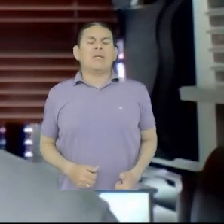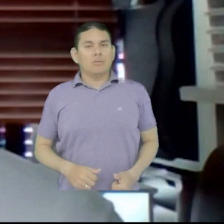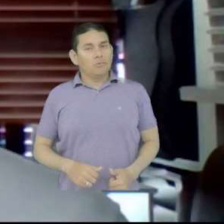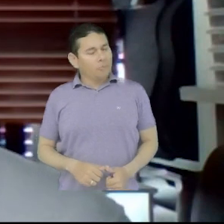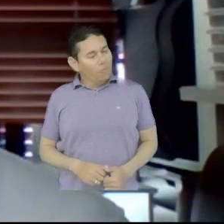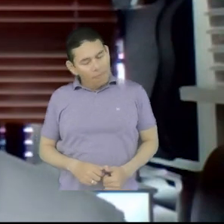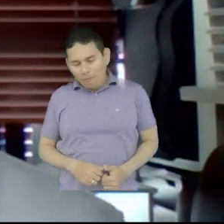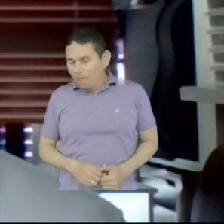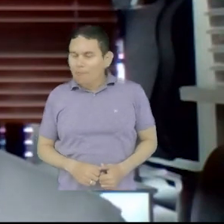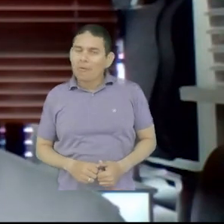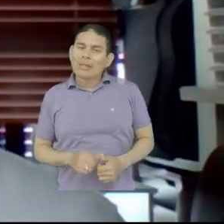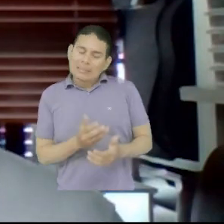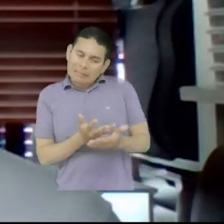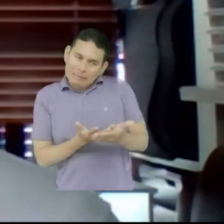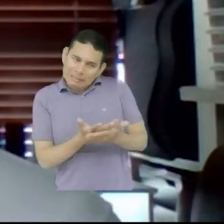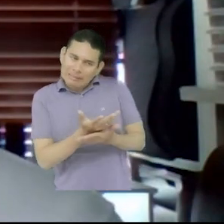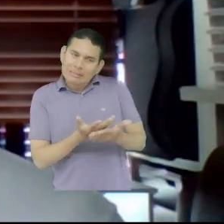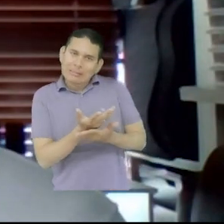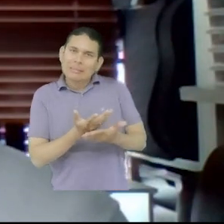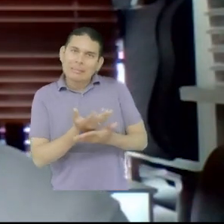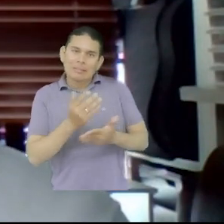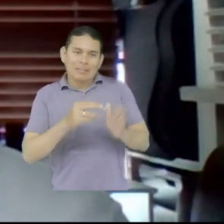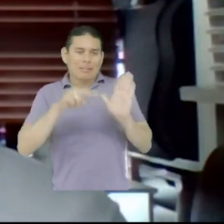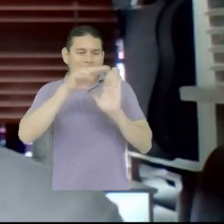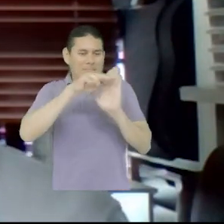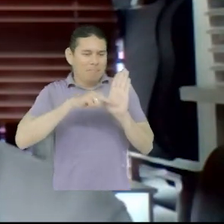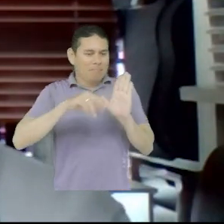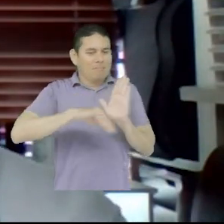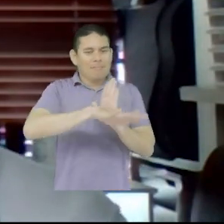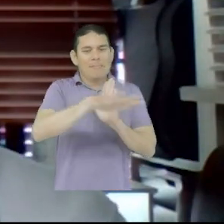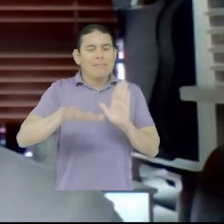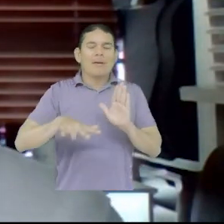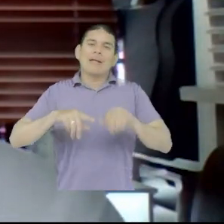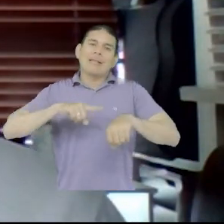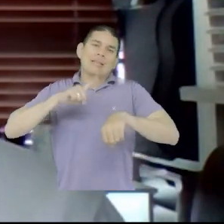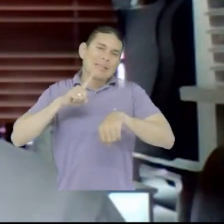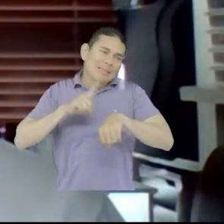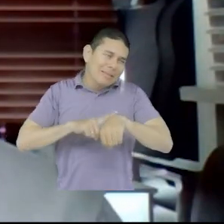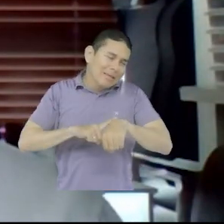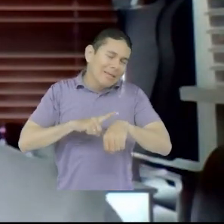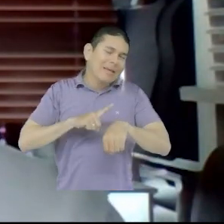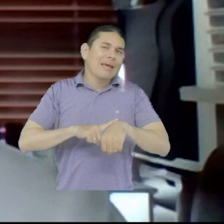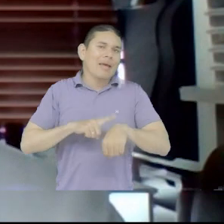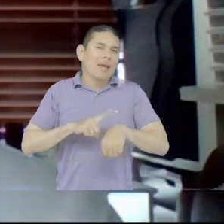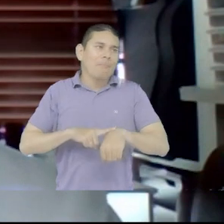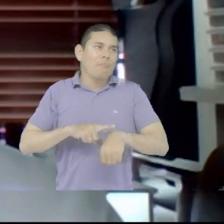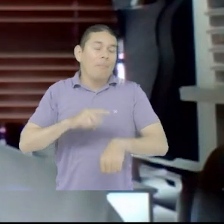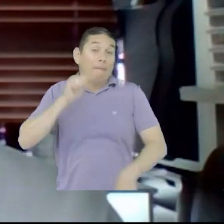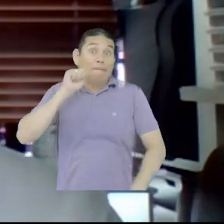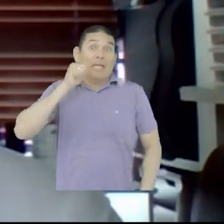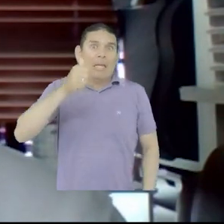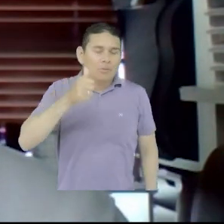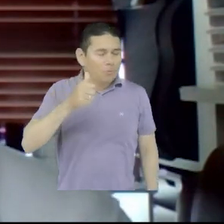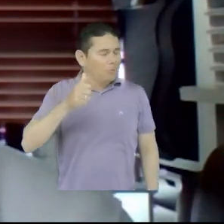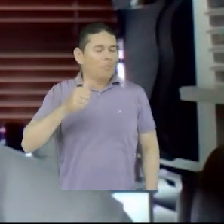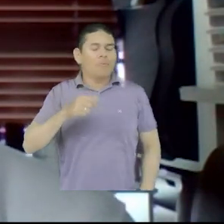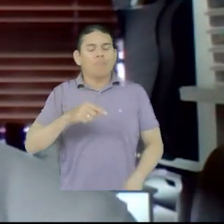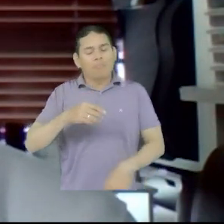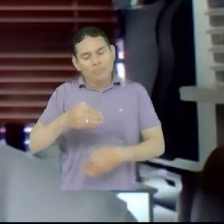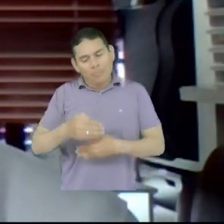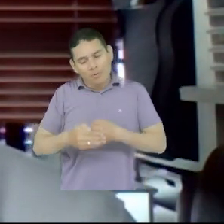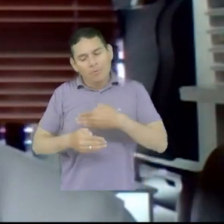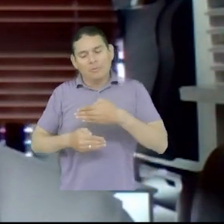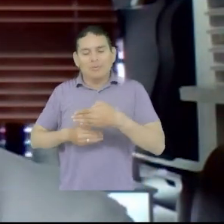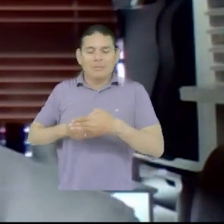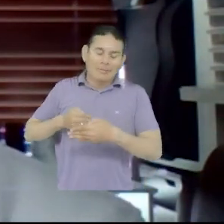Entonces, una recomendación siempre a tener en cuenta es que las políticas públicas no se sacan o no se hacen de la noche a la mañana. Eso es un proceso que